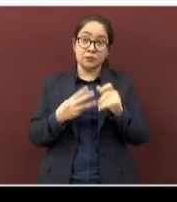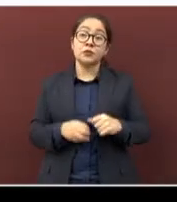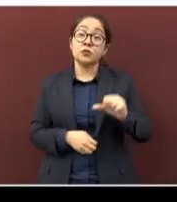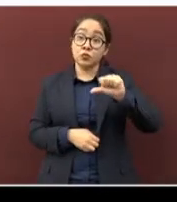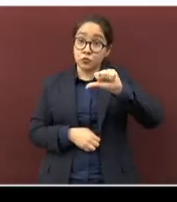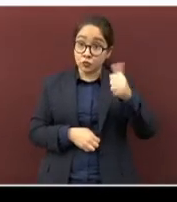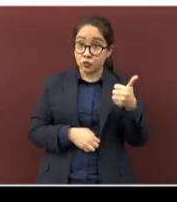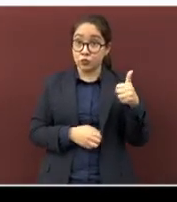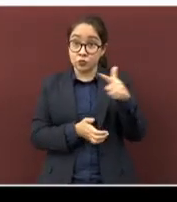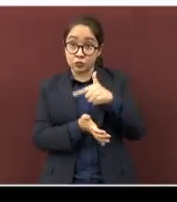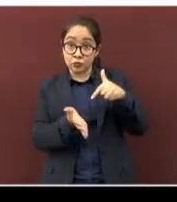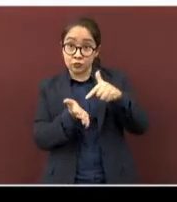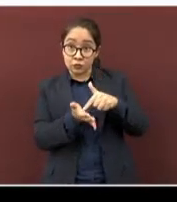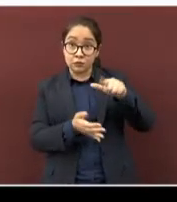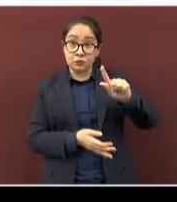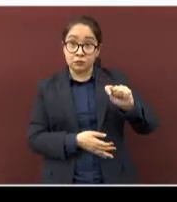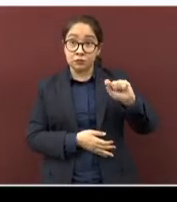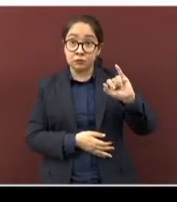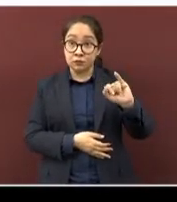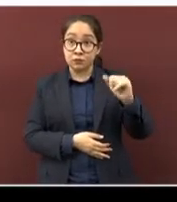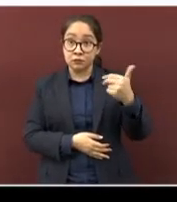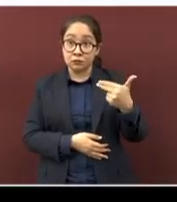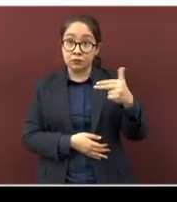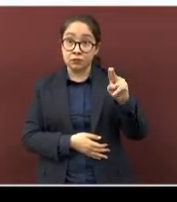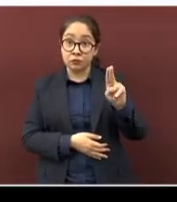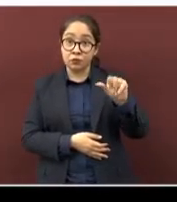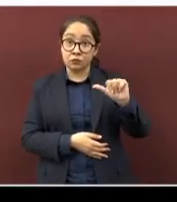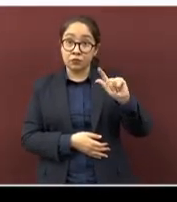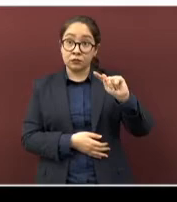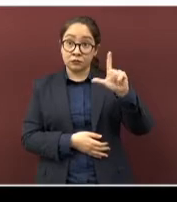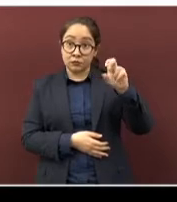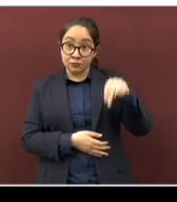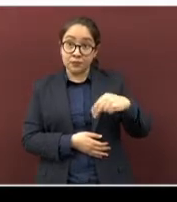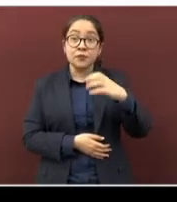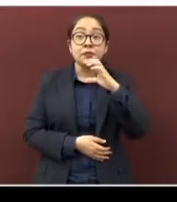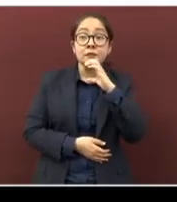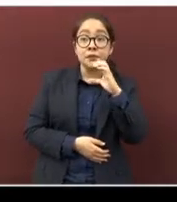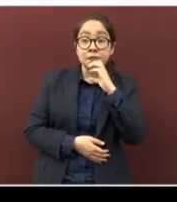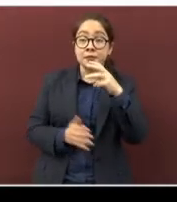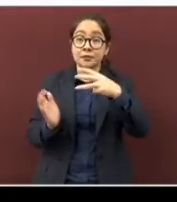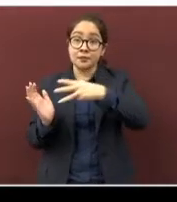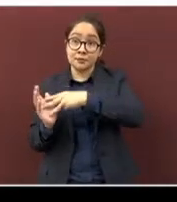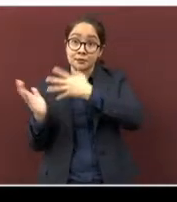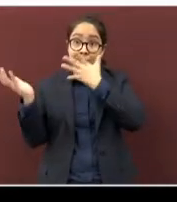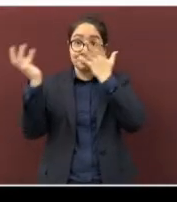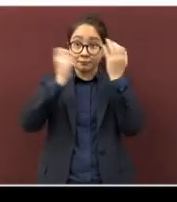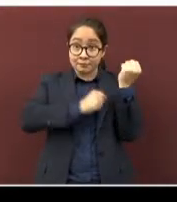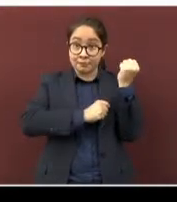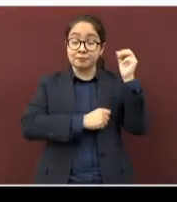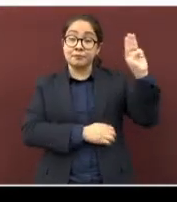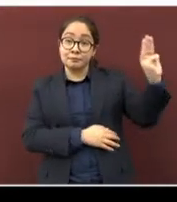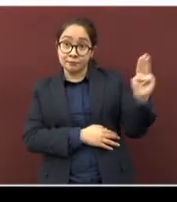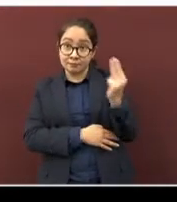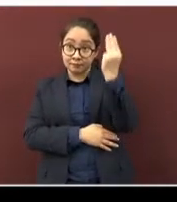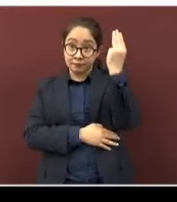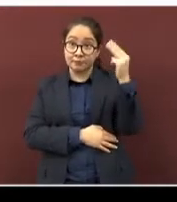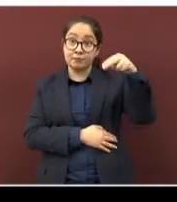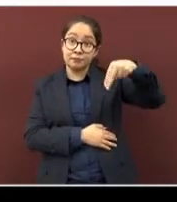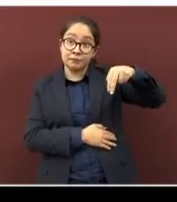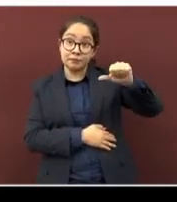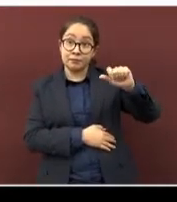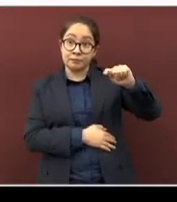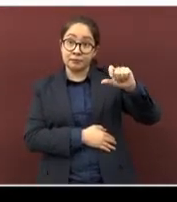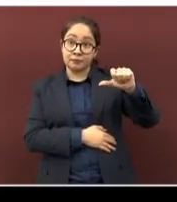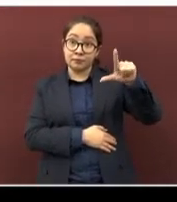municipios como Tihuatlán, Córdoba, Martínez de la Torre, Minatitlán, Nanchital, Río